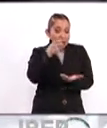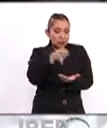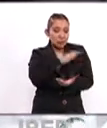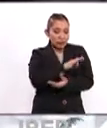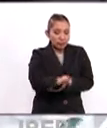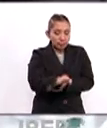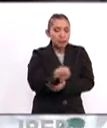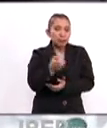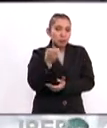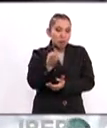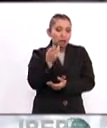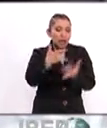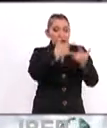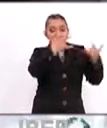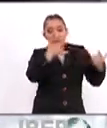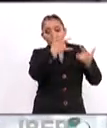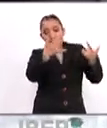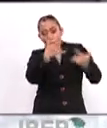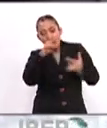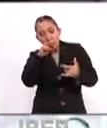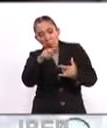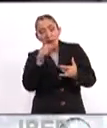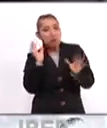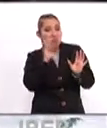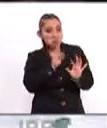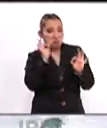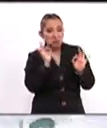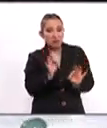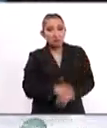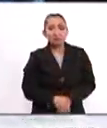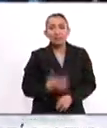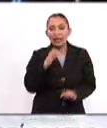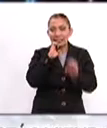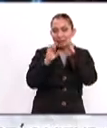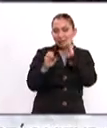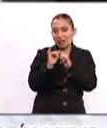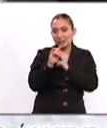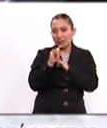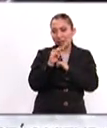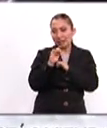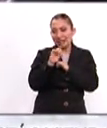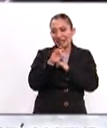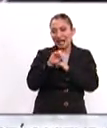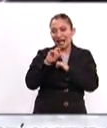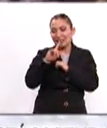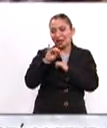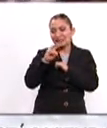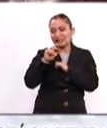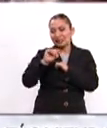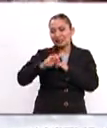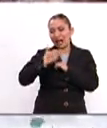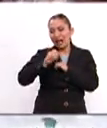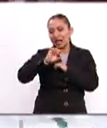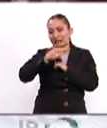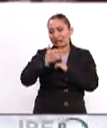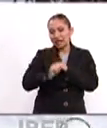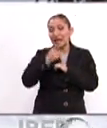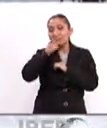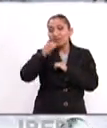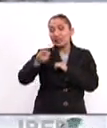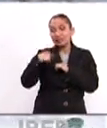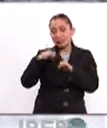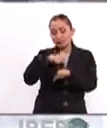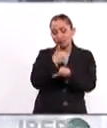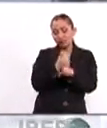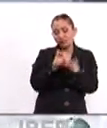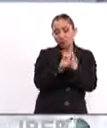posible. Y de hecho, la historia así lo demuestra. En entrevista para Iberoamérica al día, Vicente Hacha destaca que la creación